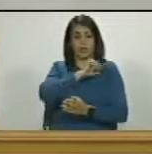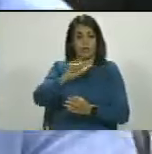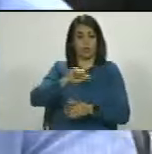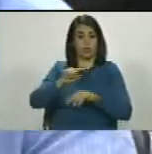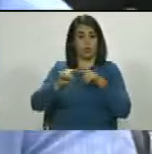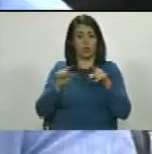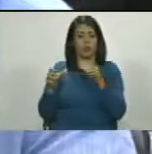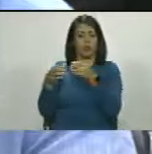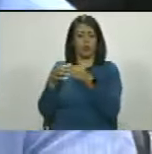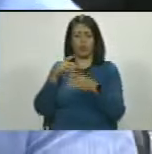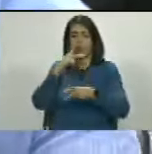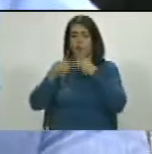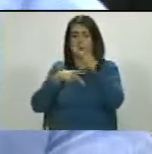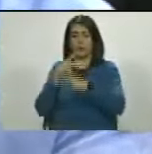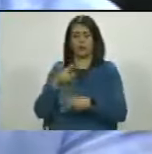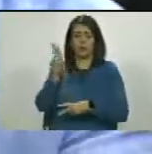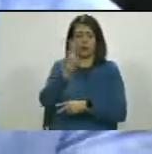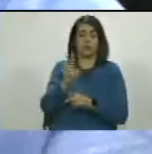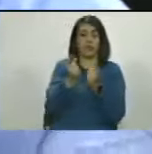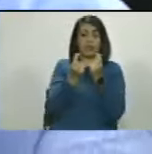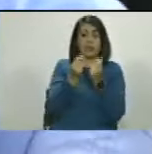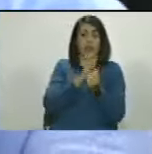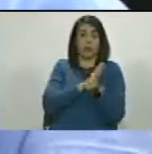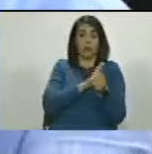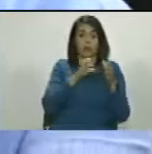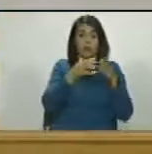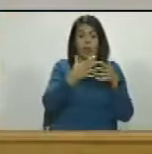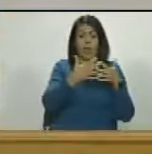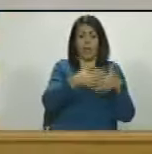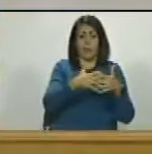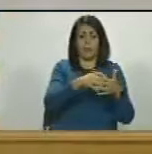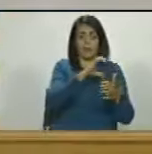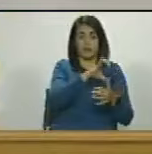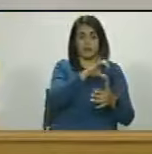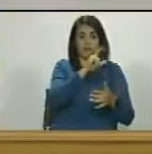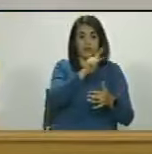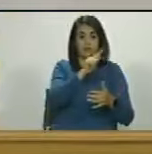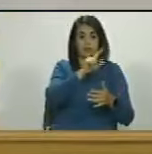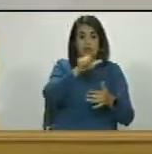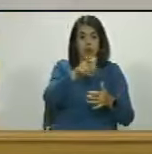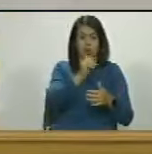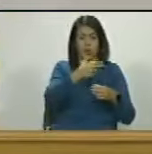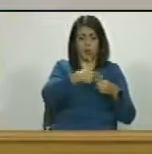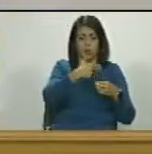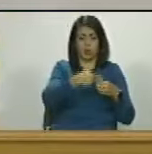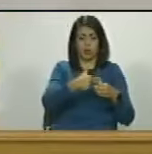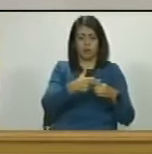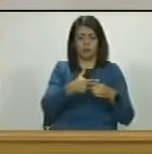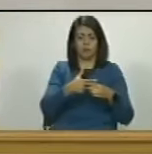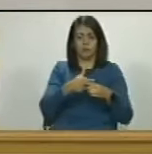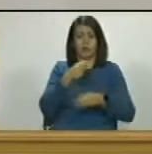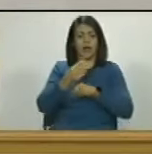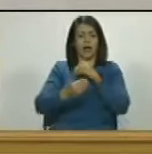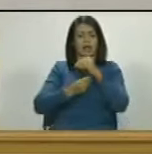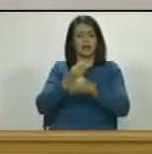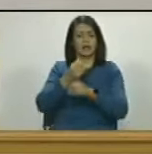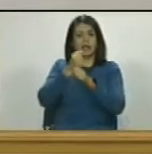partido utilizar los recursos de Citgo y después aspirar a ser un partido político completamente